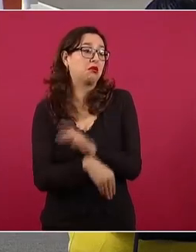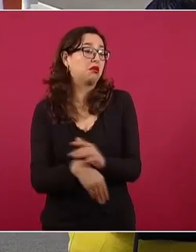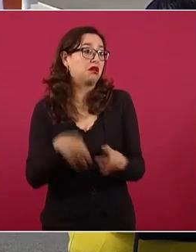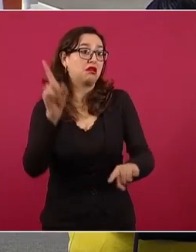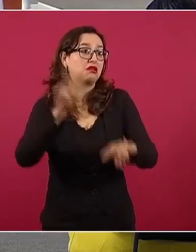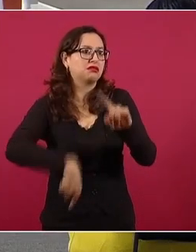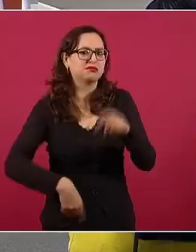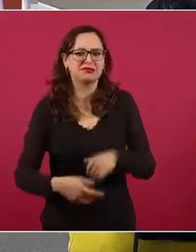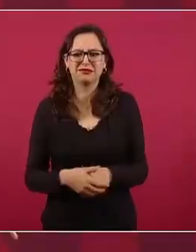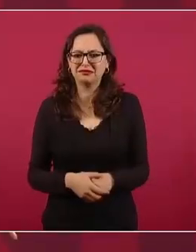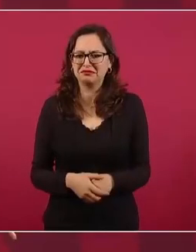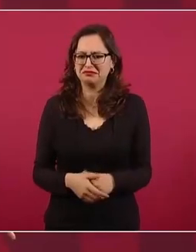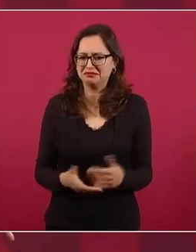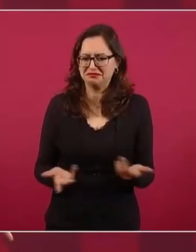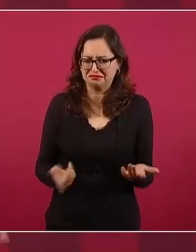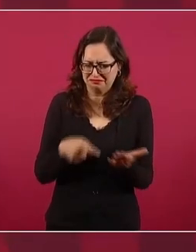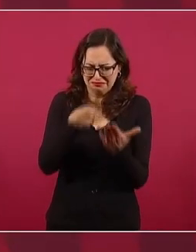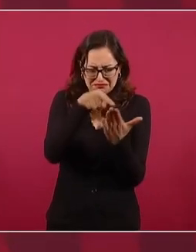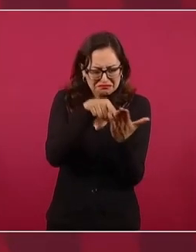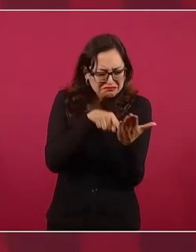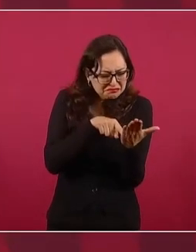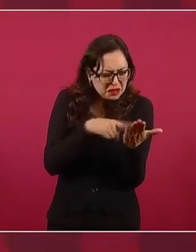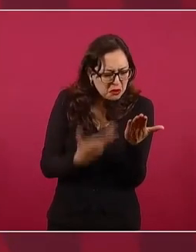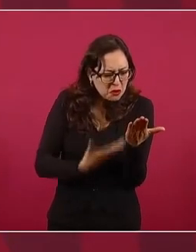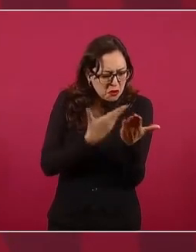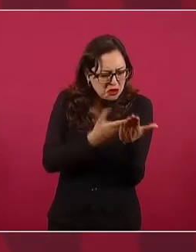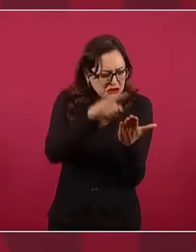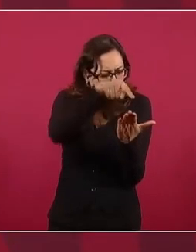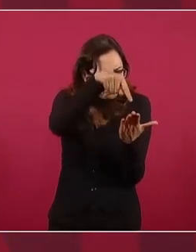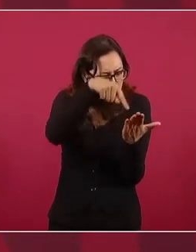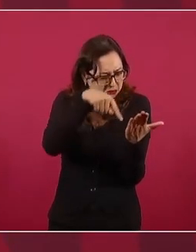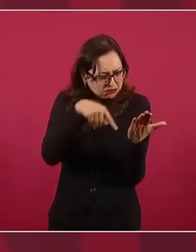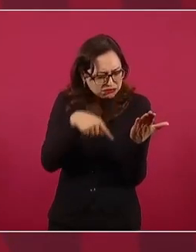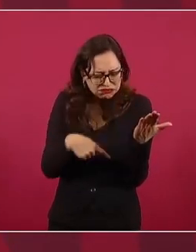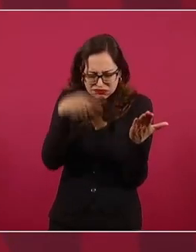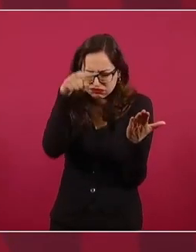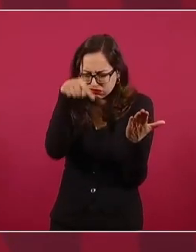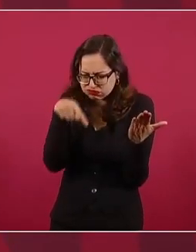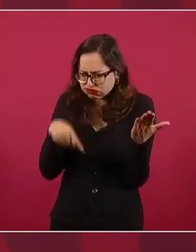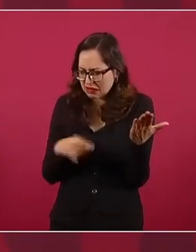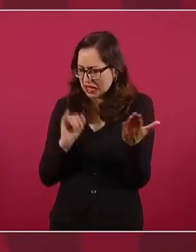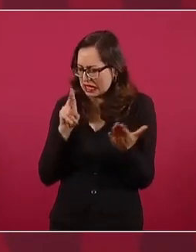el INE no desaparece, lo que se tiene es un órgano